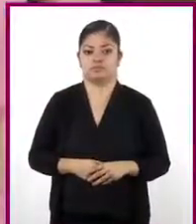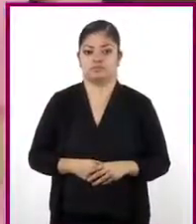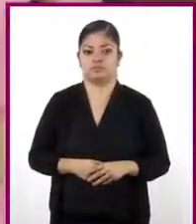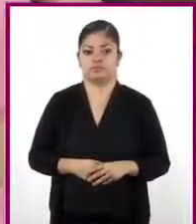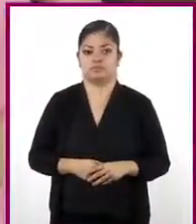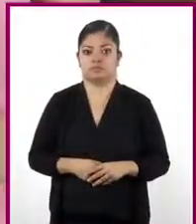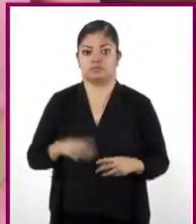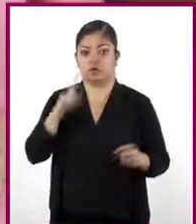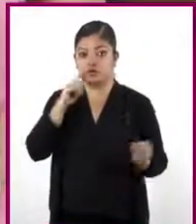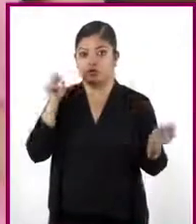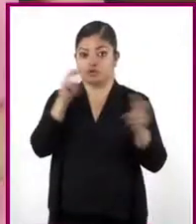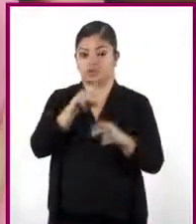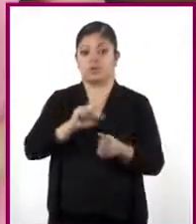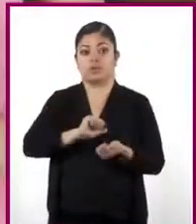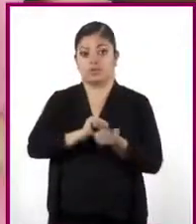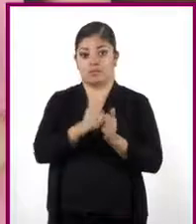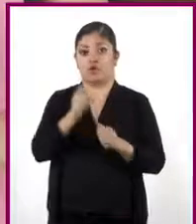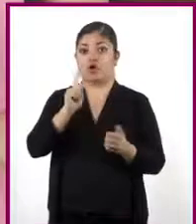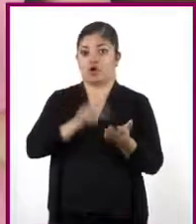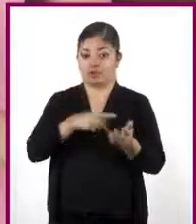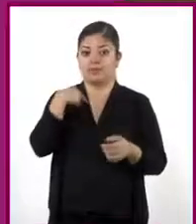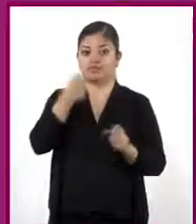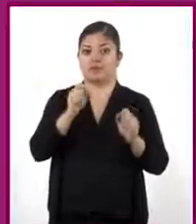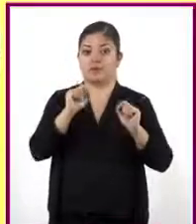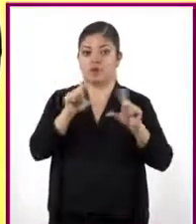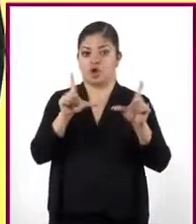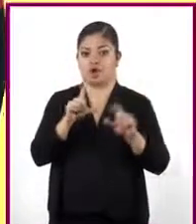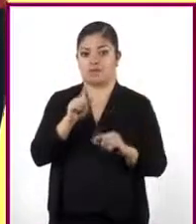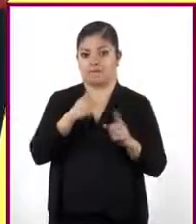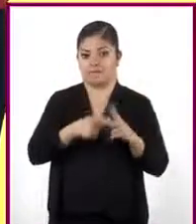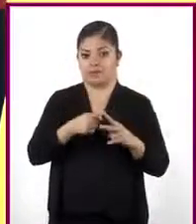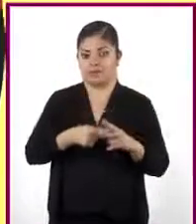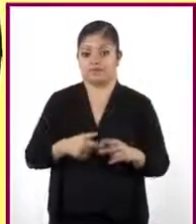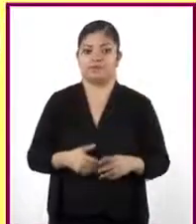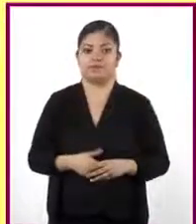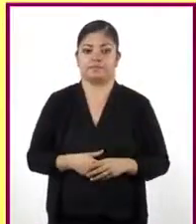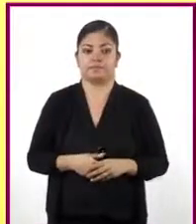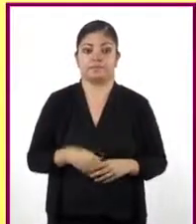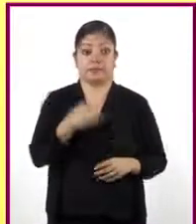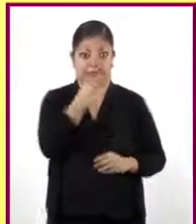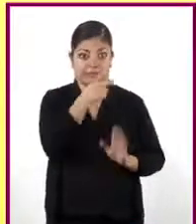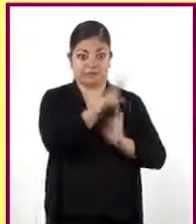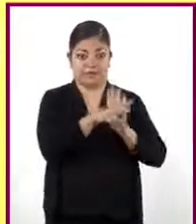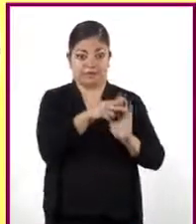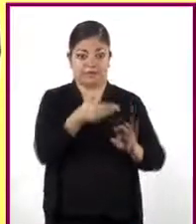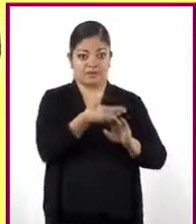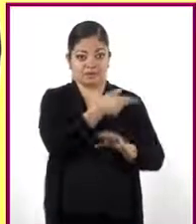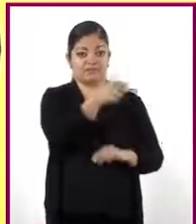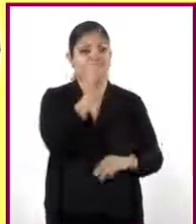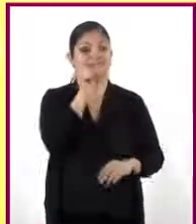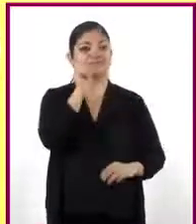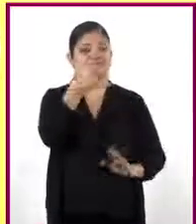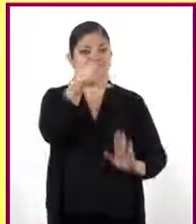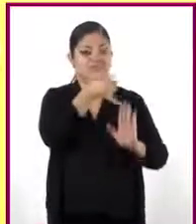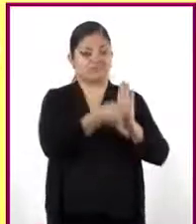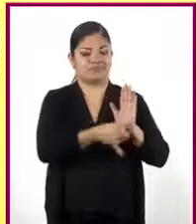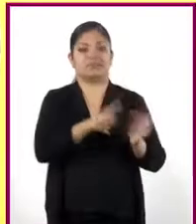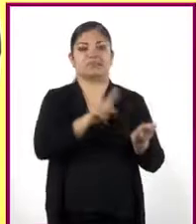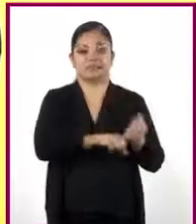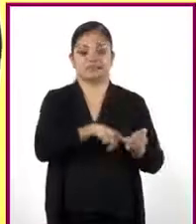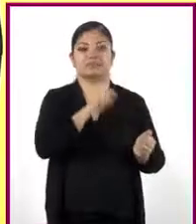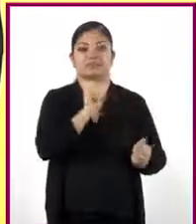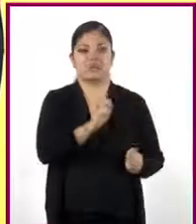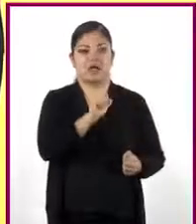Nos vemos en el próximo blog de las matemáticas. A través de este video pudieron profundizar en las expresiones